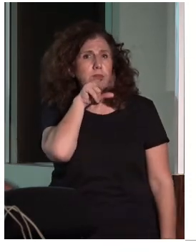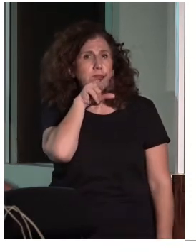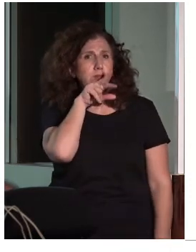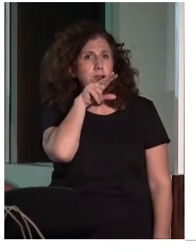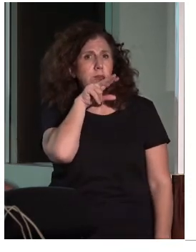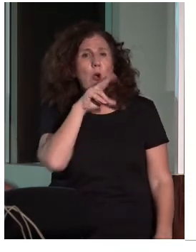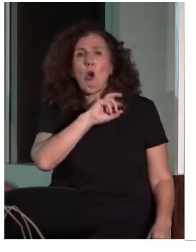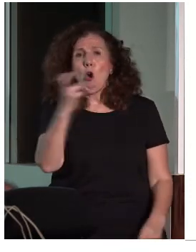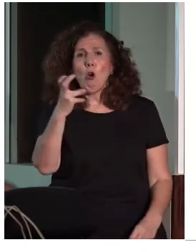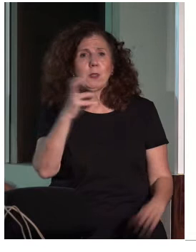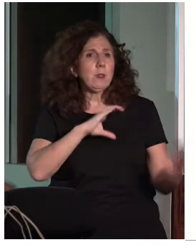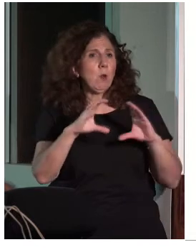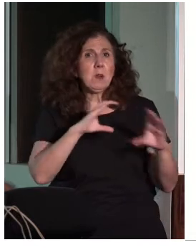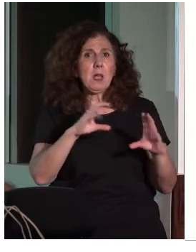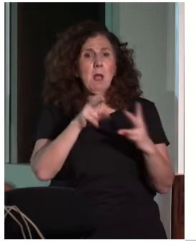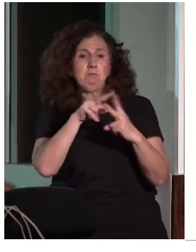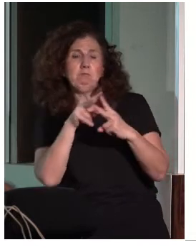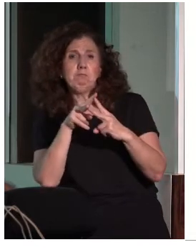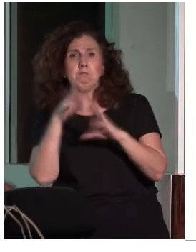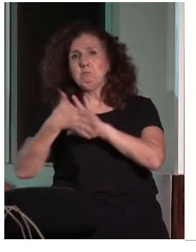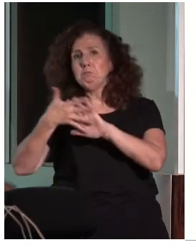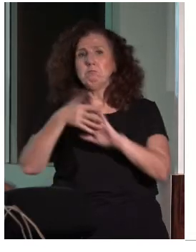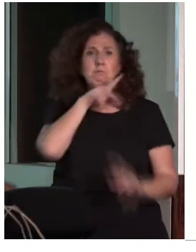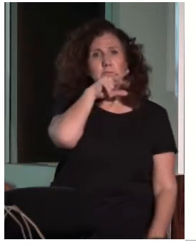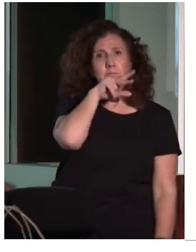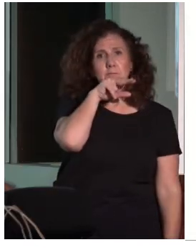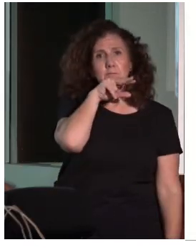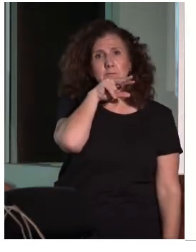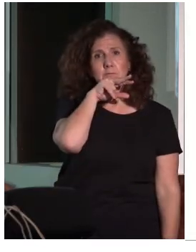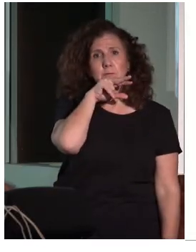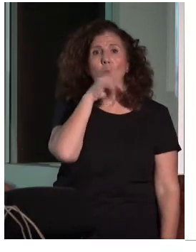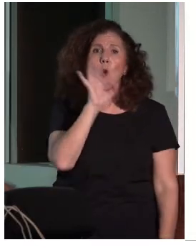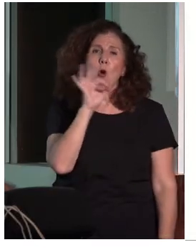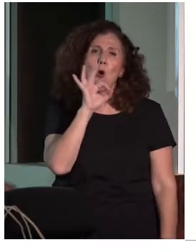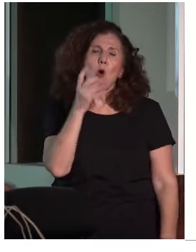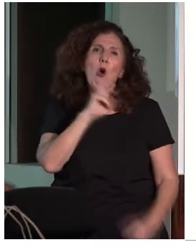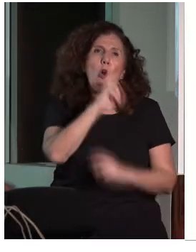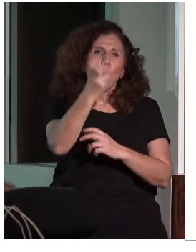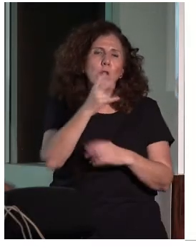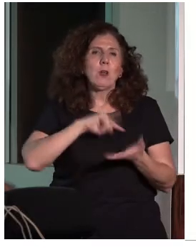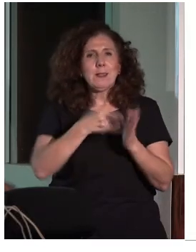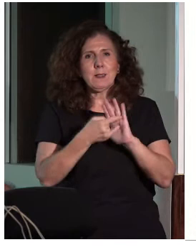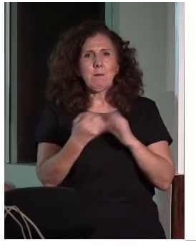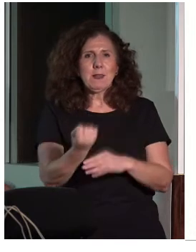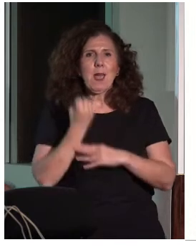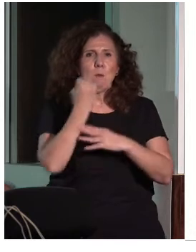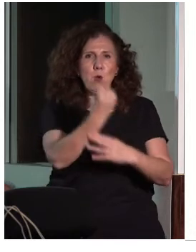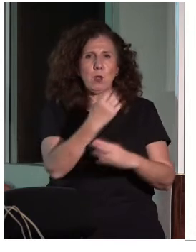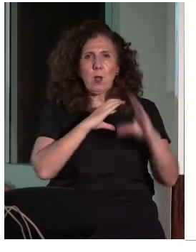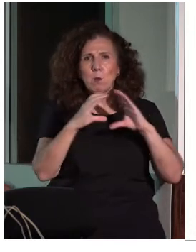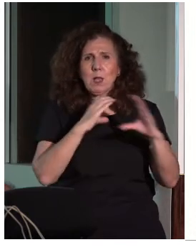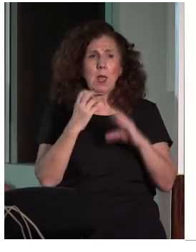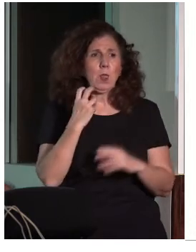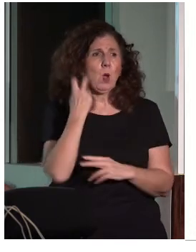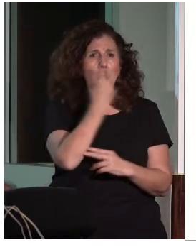personas sordas que utilizan ambos medios de comunicación. Y, bueno, los apoyos a la comunicación que existen son la lectura